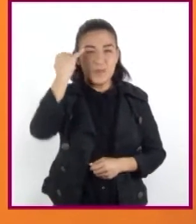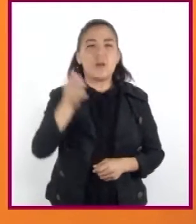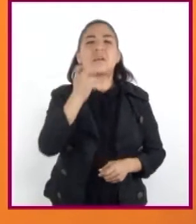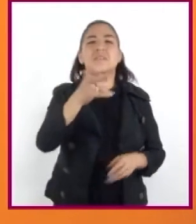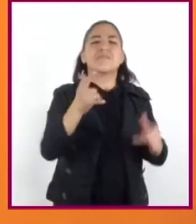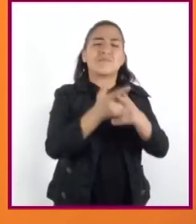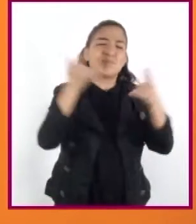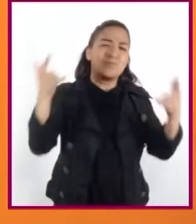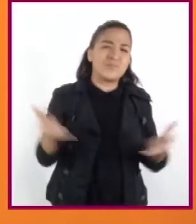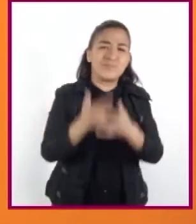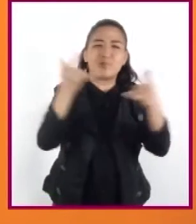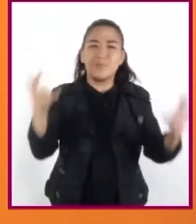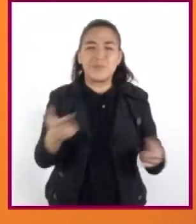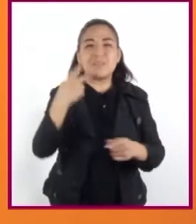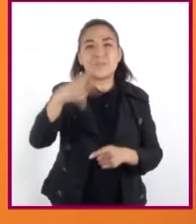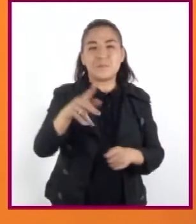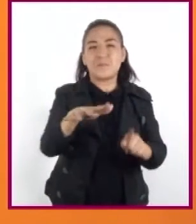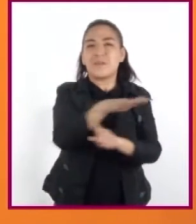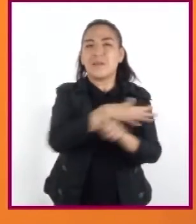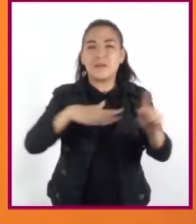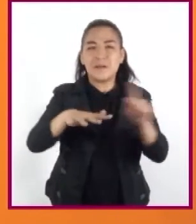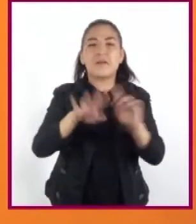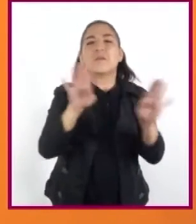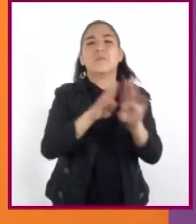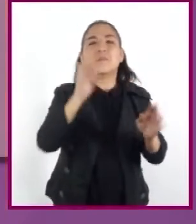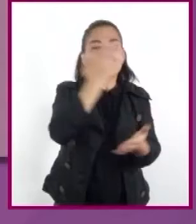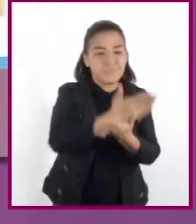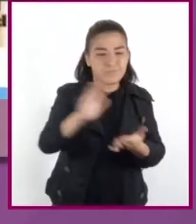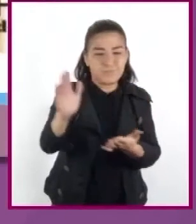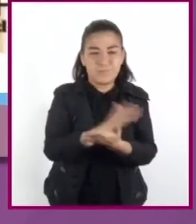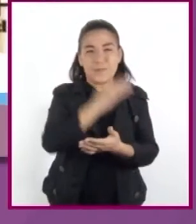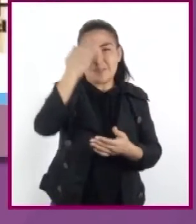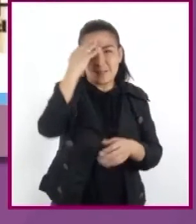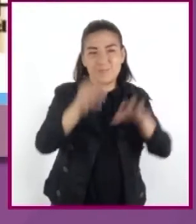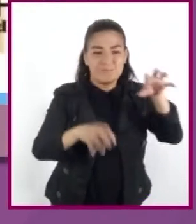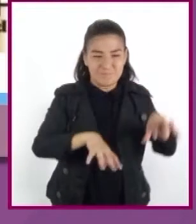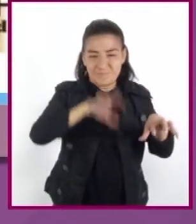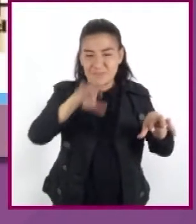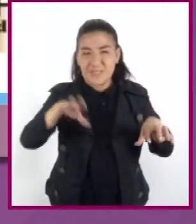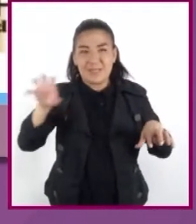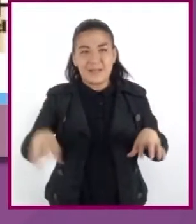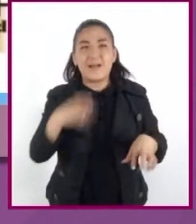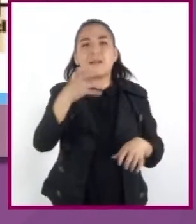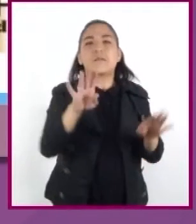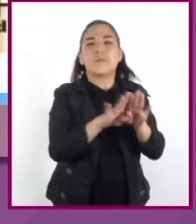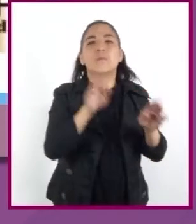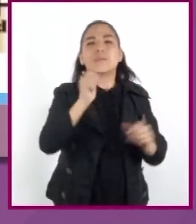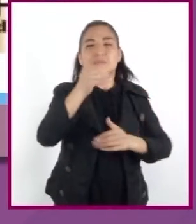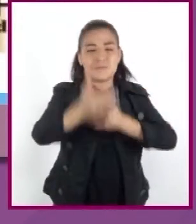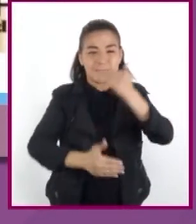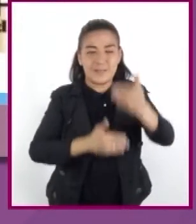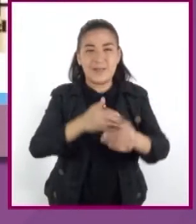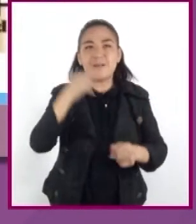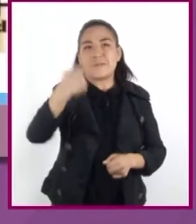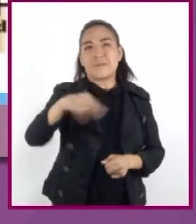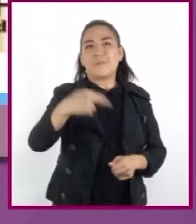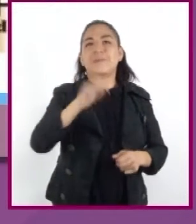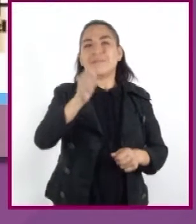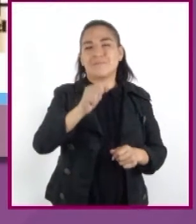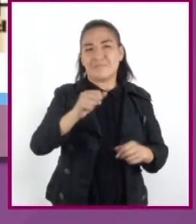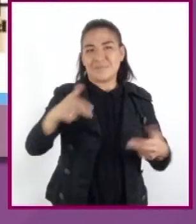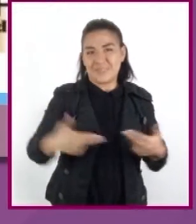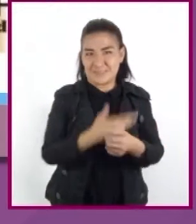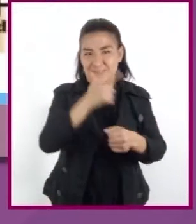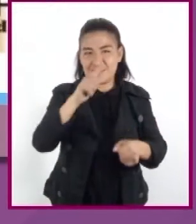históricos eran comúnmente divididos en grandes periodos, concebidos estos como la sucesión de renombradas naciones.